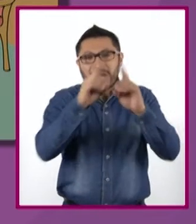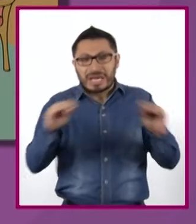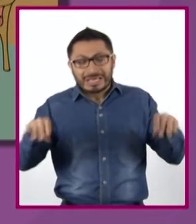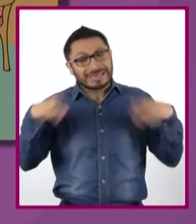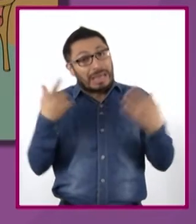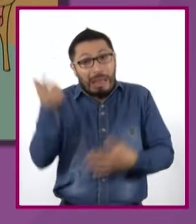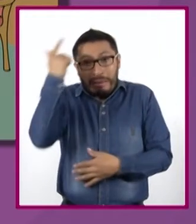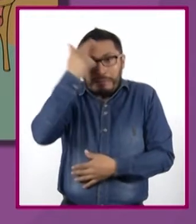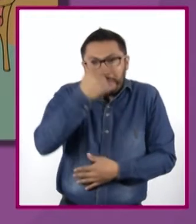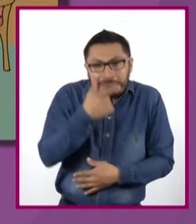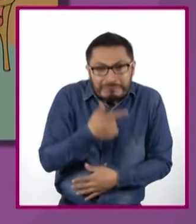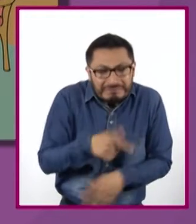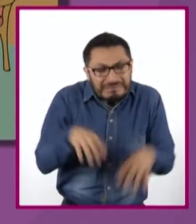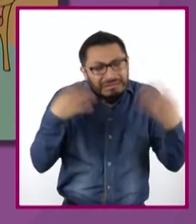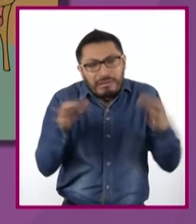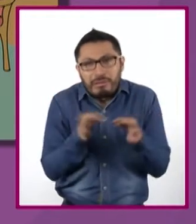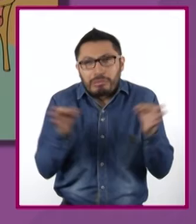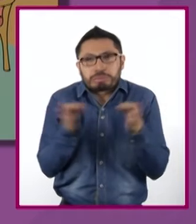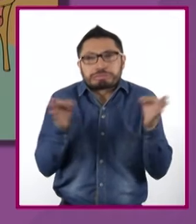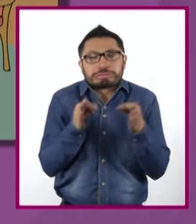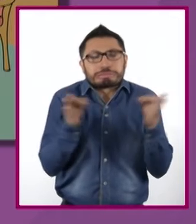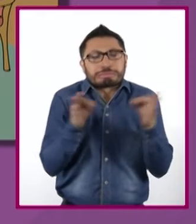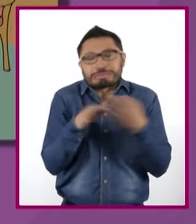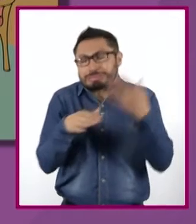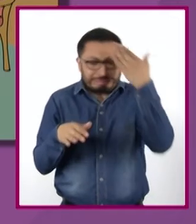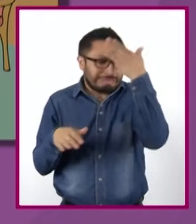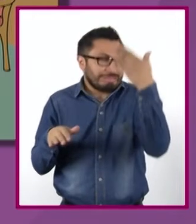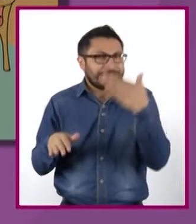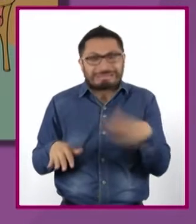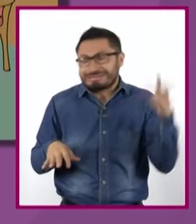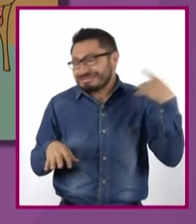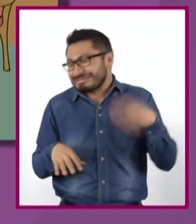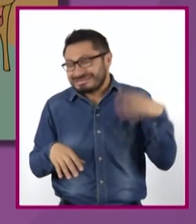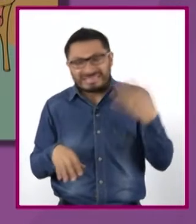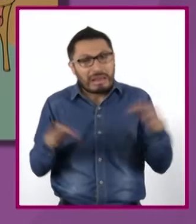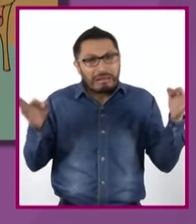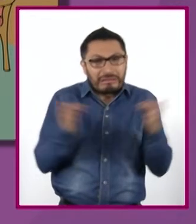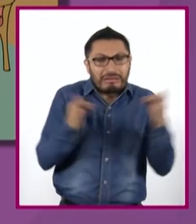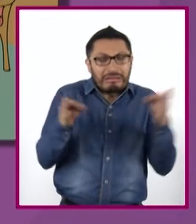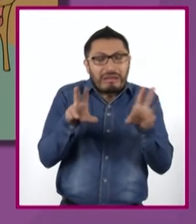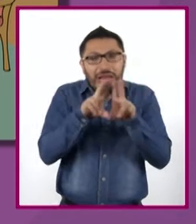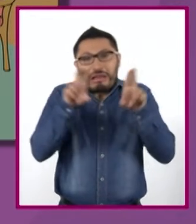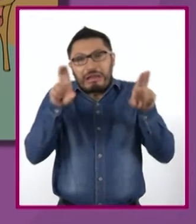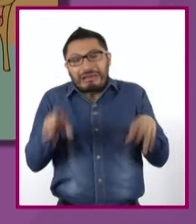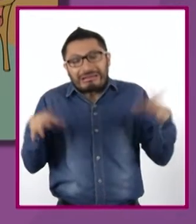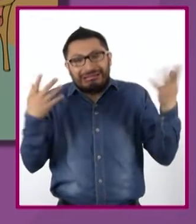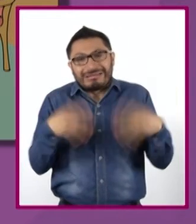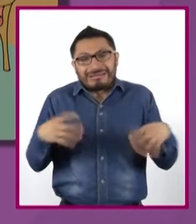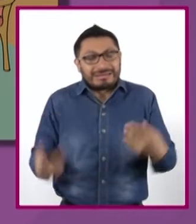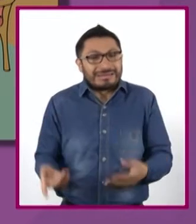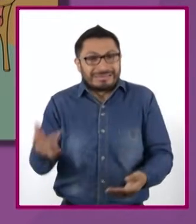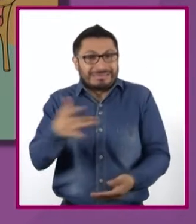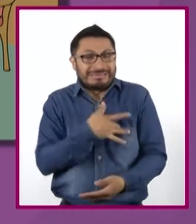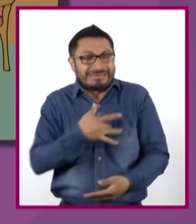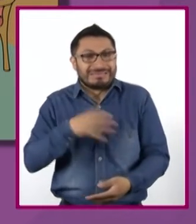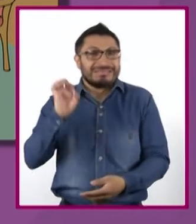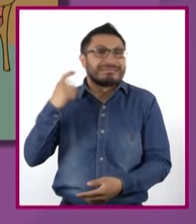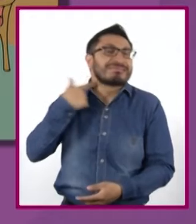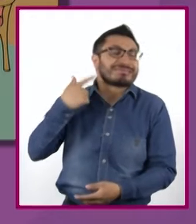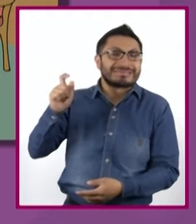noche, ¡ah! Un frío bárbaro, ¿sí? Más frío, más helado que el corazón de mi ex.